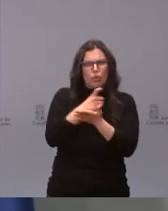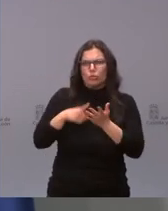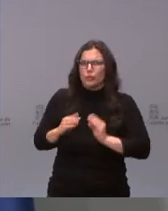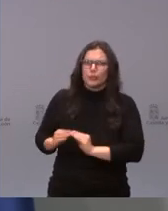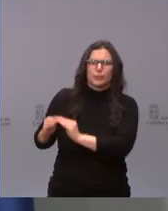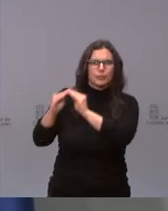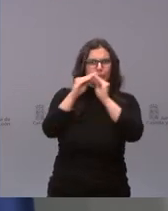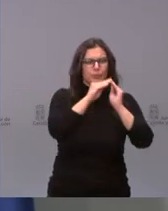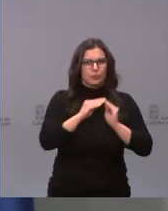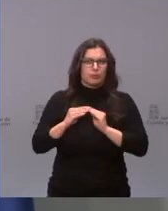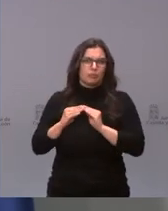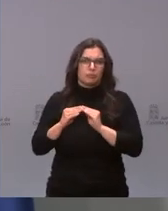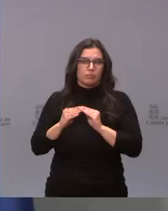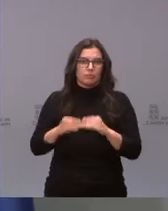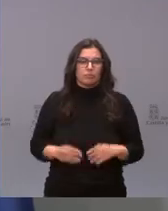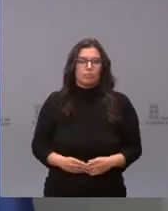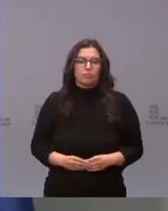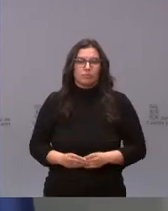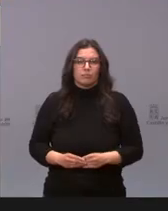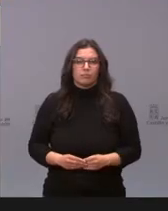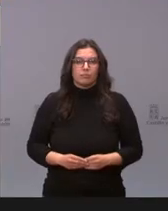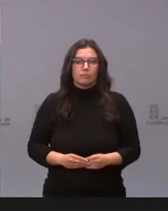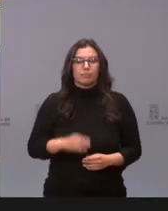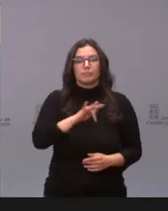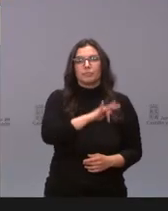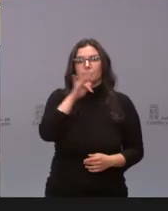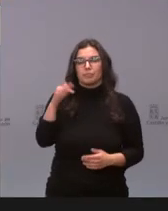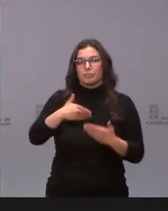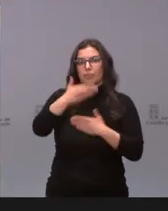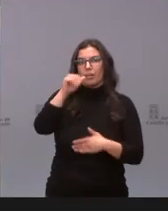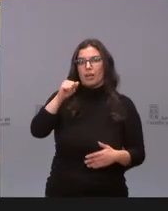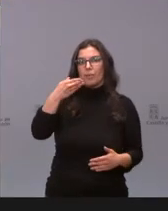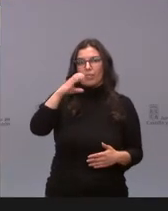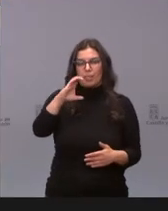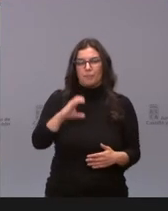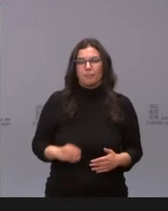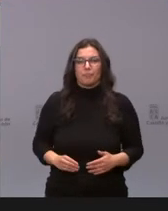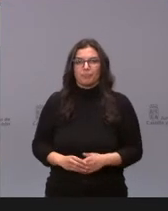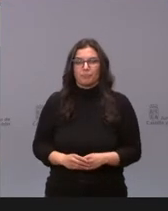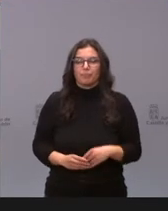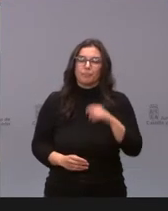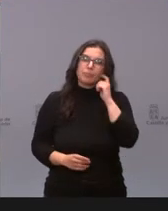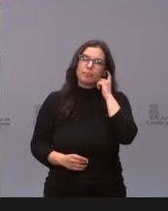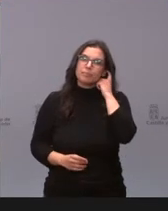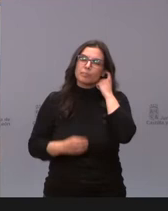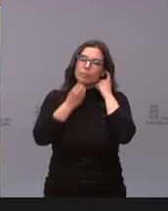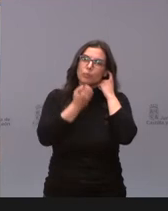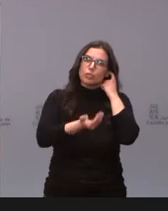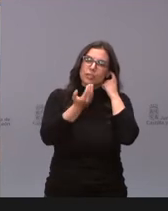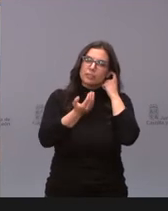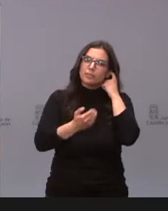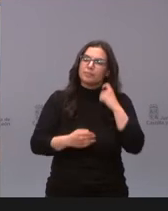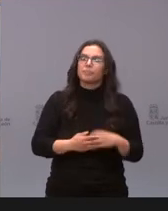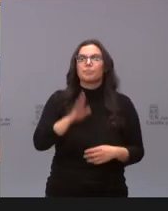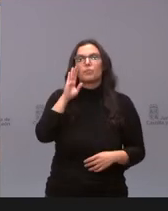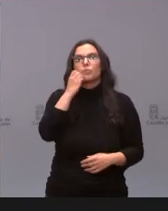en este asunto. Turno ya para el diario ABC y para Isabel Jimeno. Isabel, buenos días. Hola,